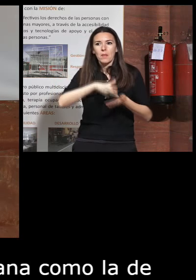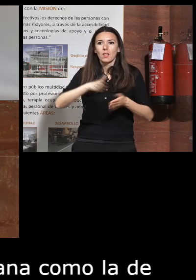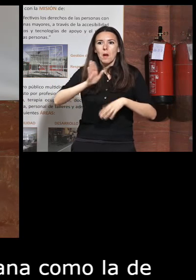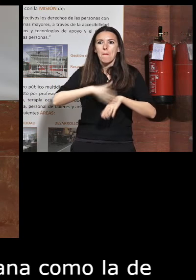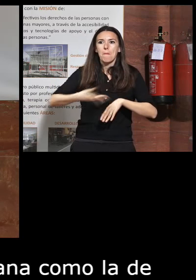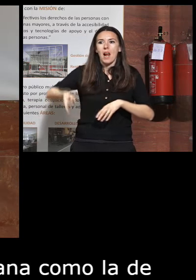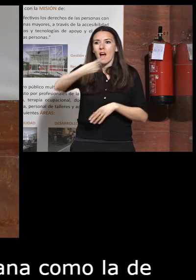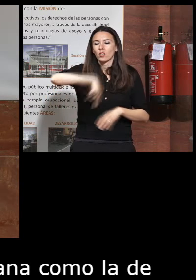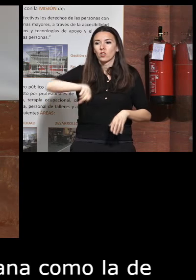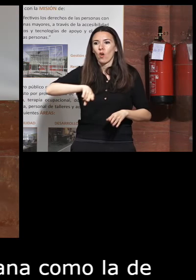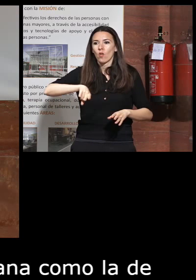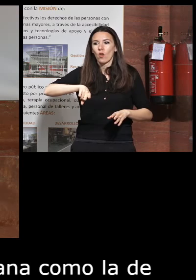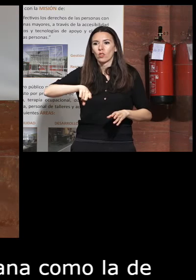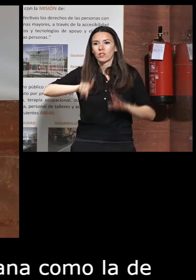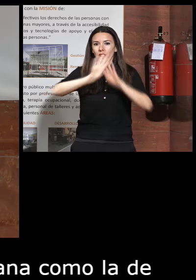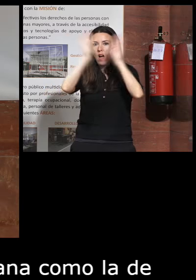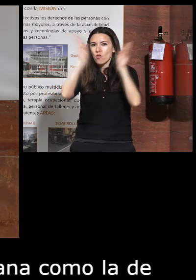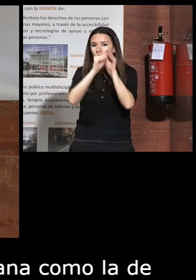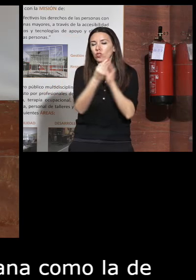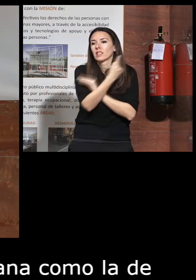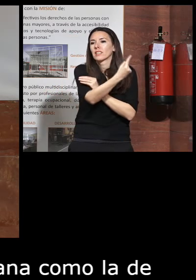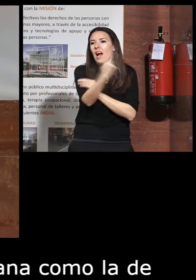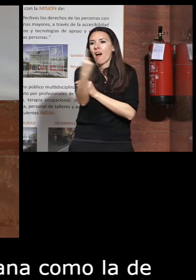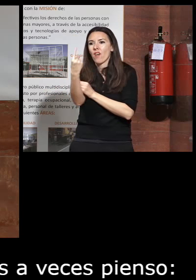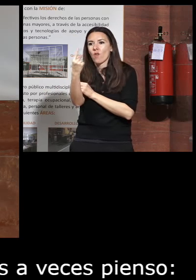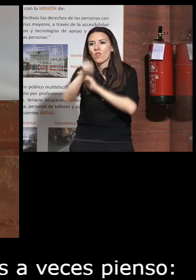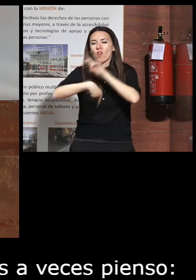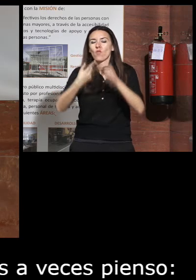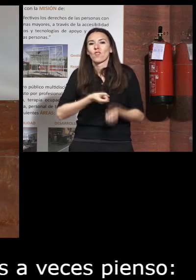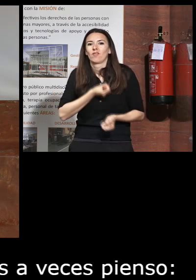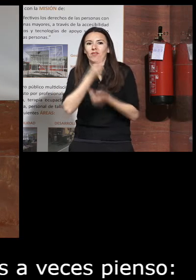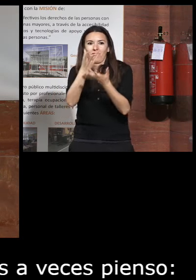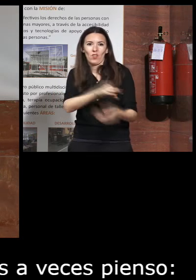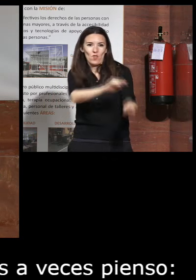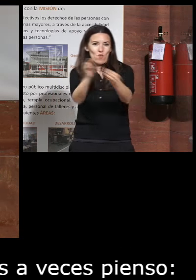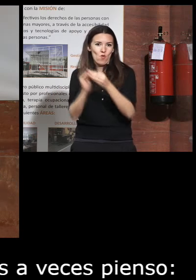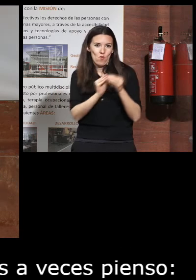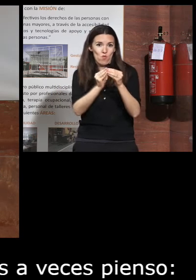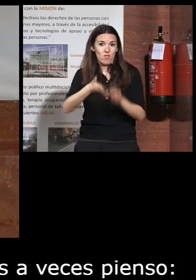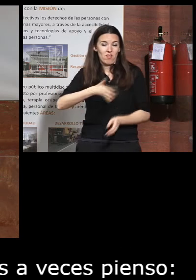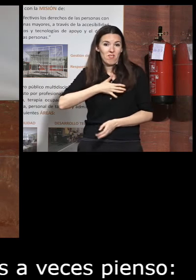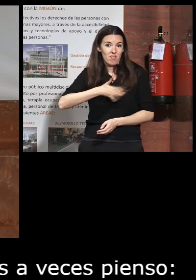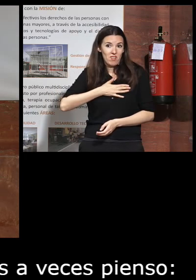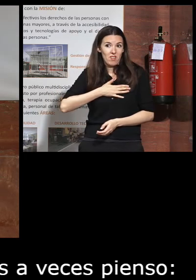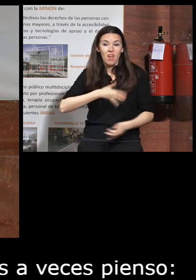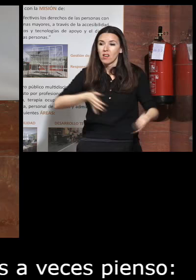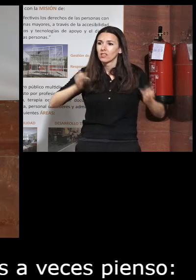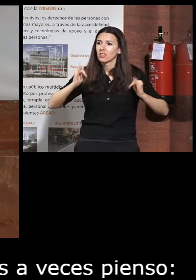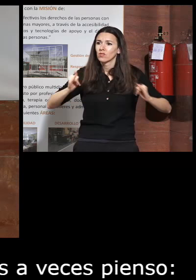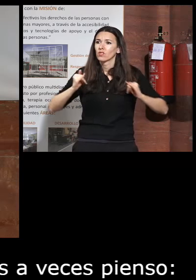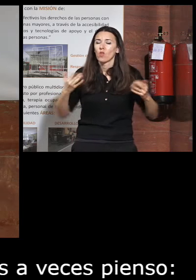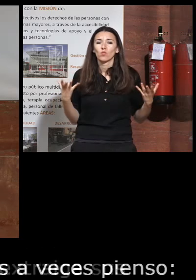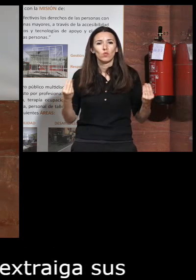todos pues que cada uno extraiga sus propias conclusiones y las ponemos en común la mía es que he disfrutado muchísimo